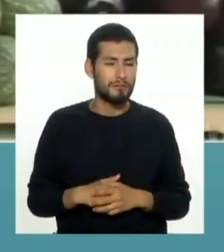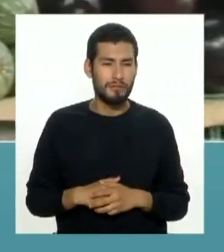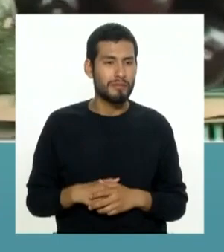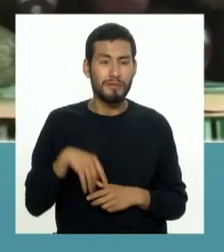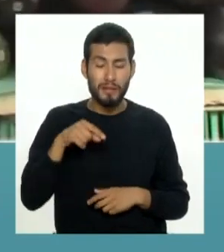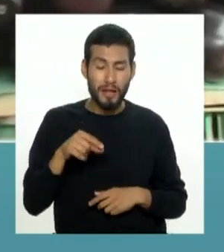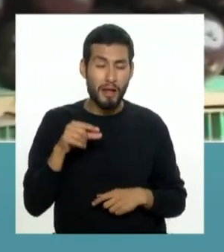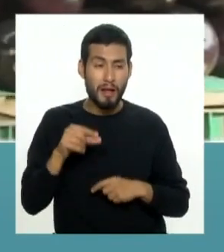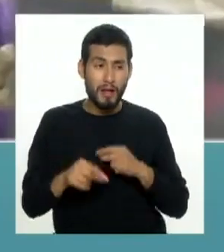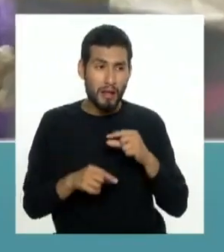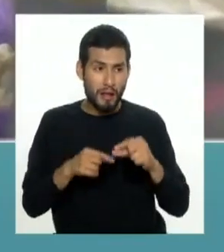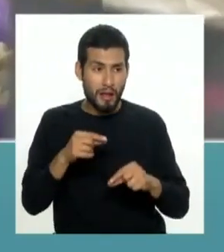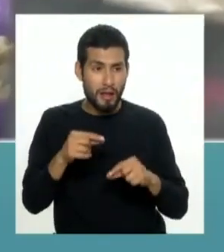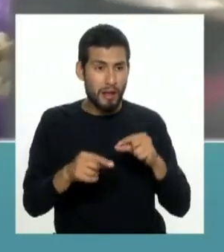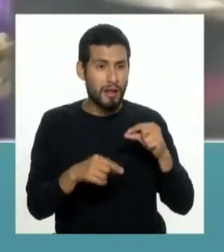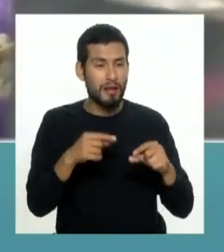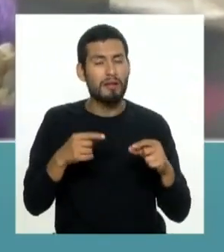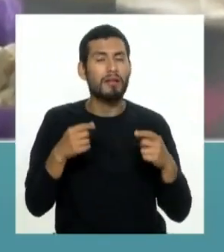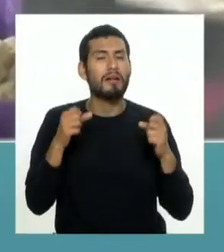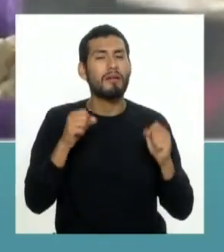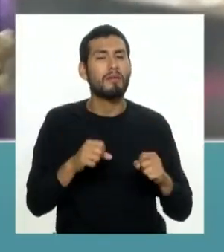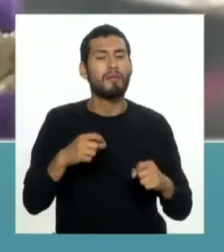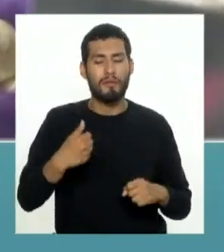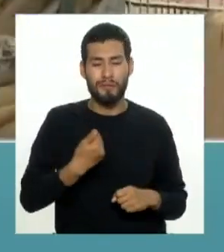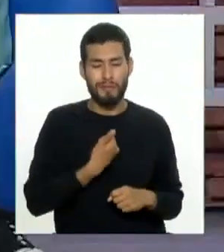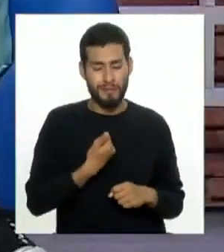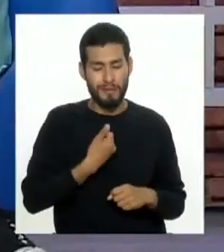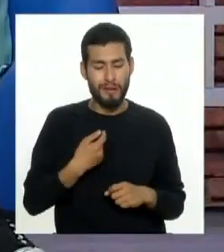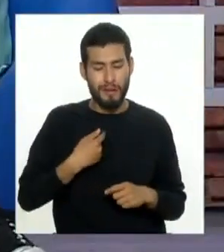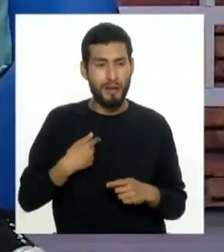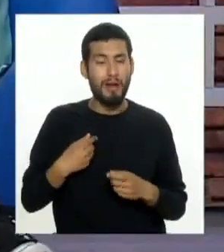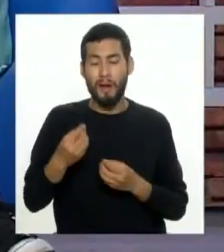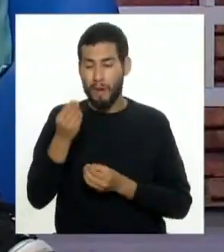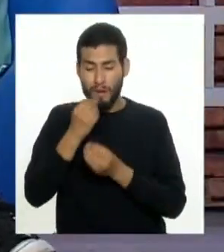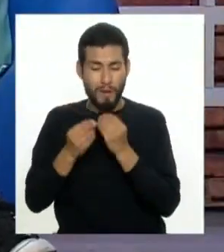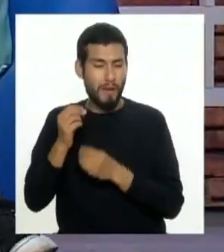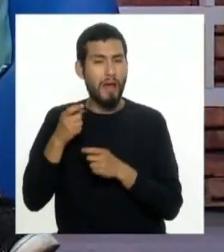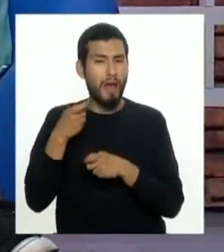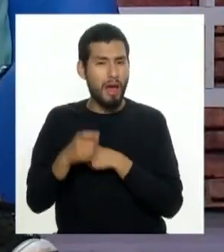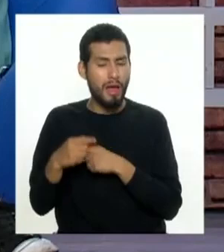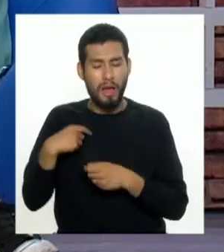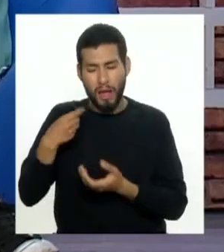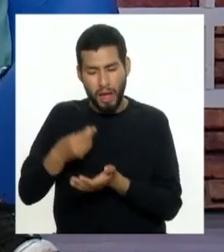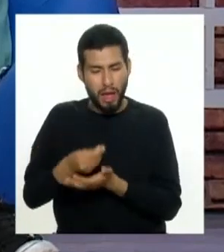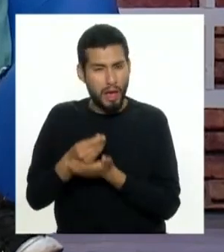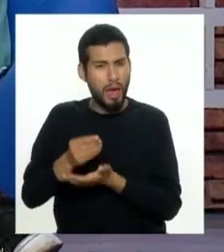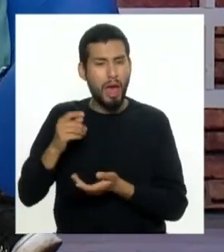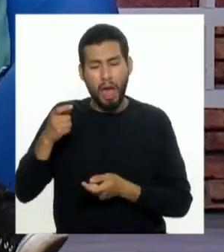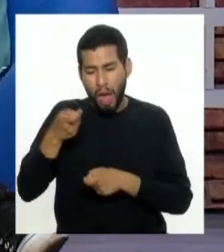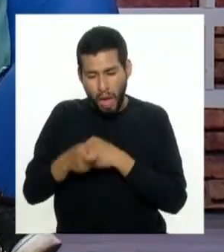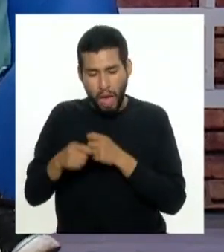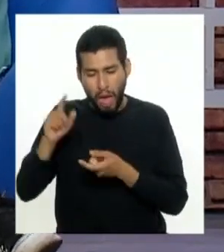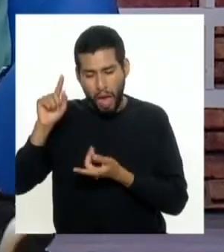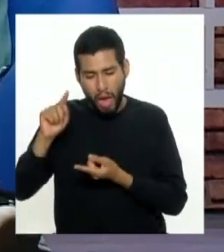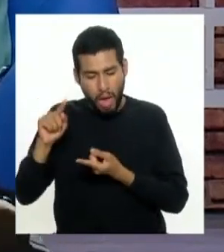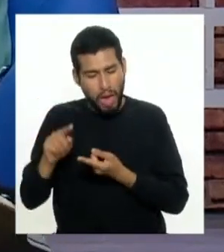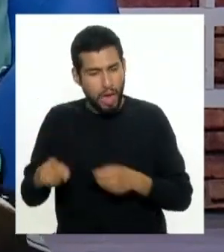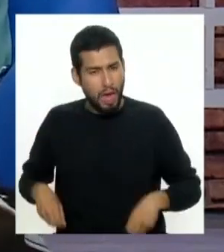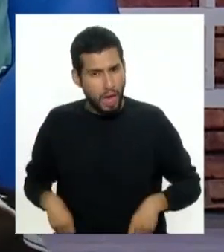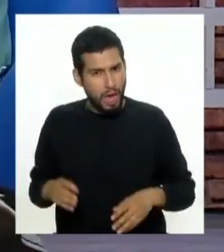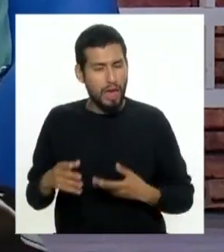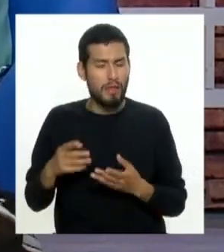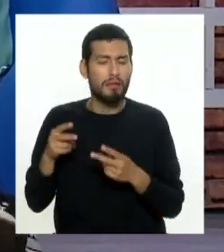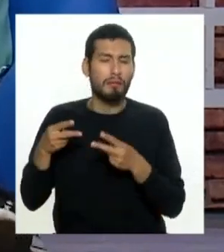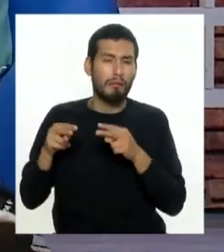lentamente vamos afectando nuestra canasta básica así lentamente vamos afectando la economía de nuestro